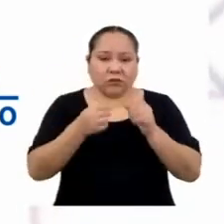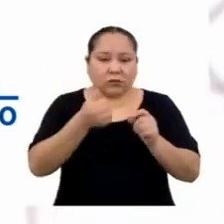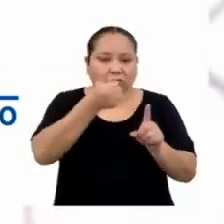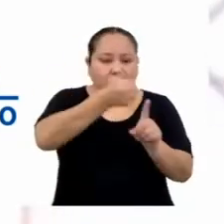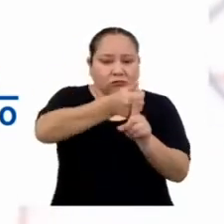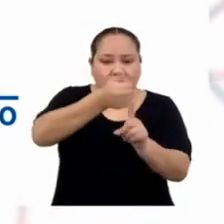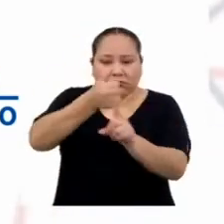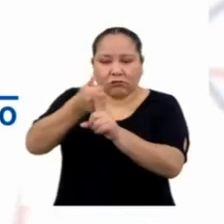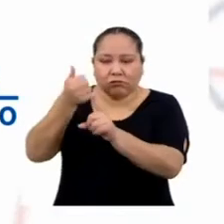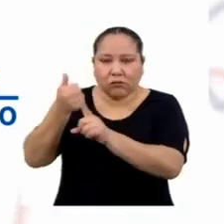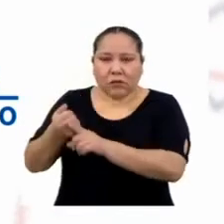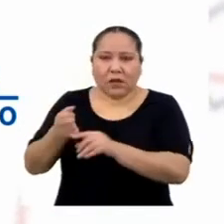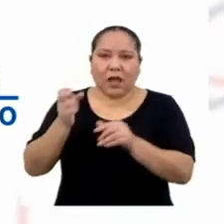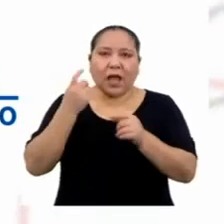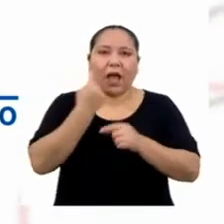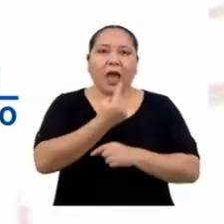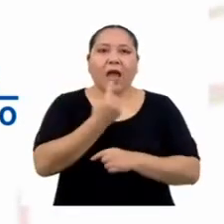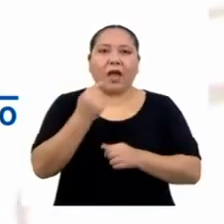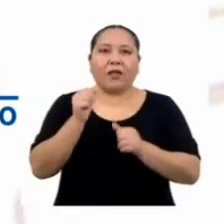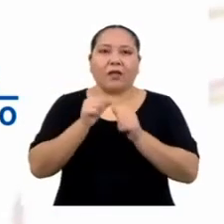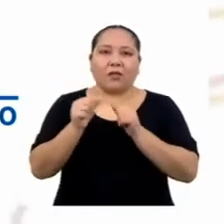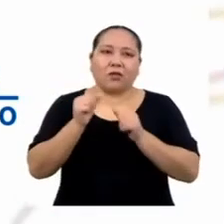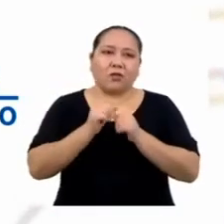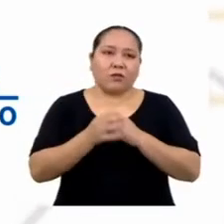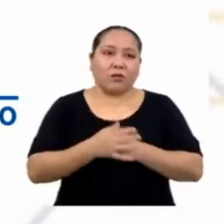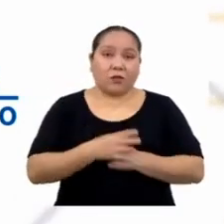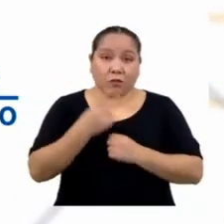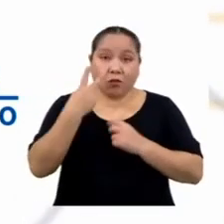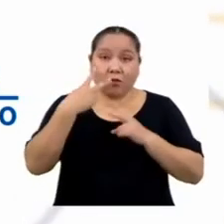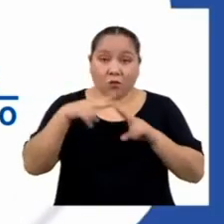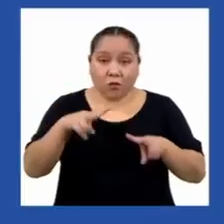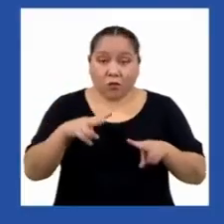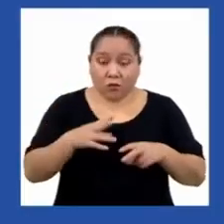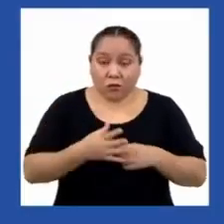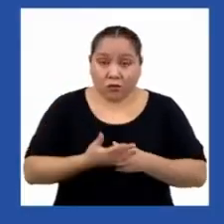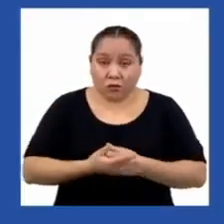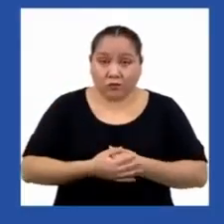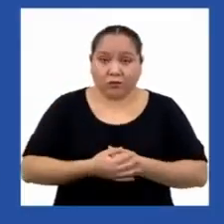cada una de las muestras. ¿Puedes despejar?